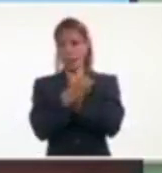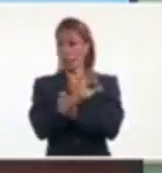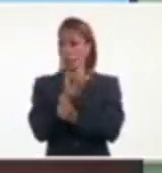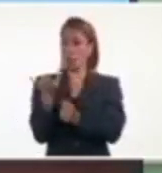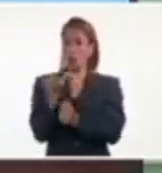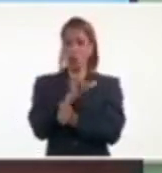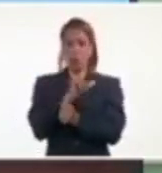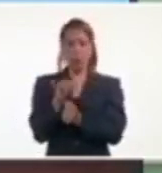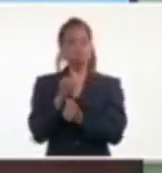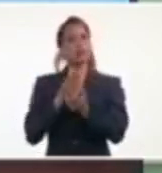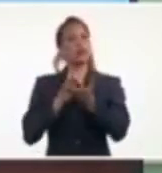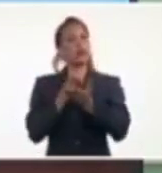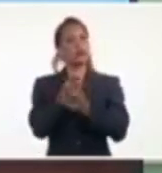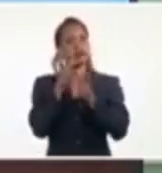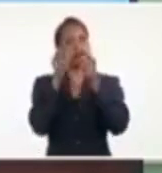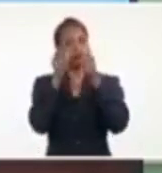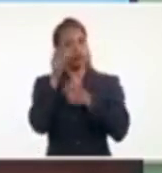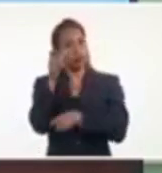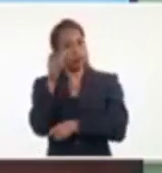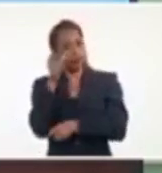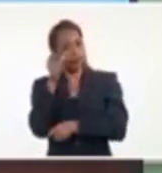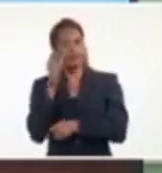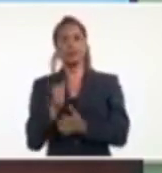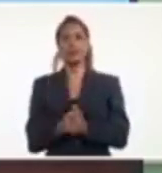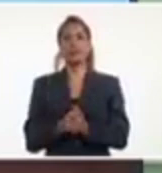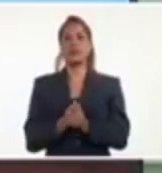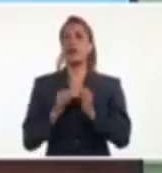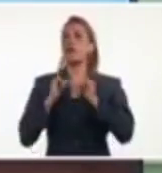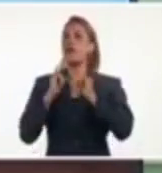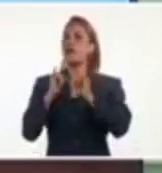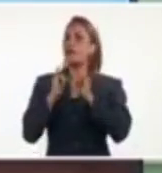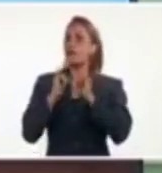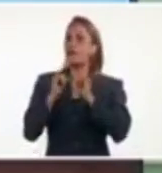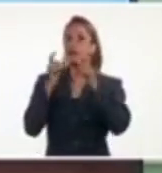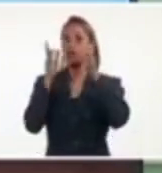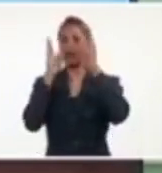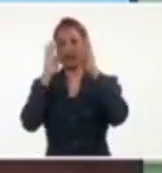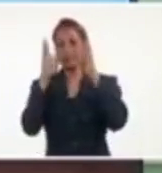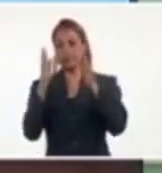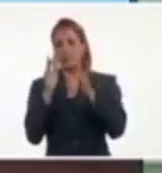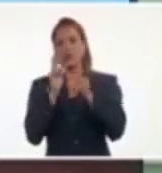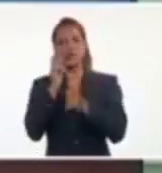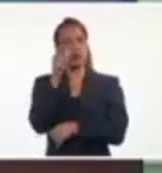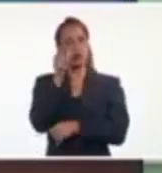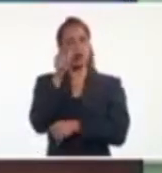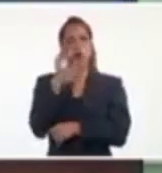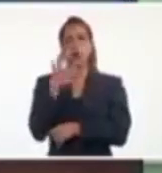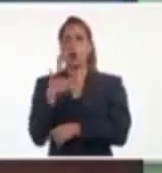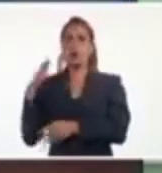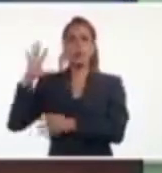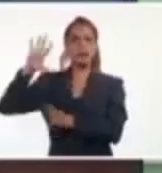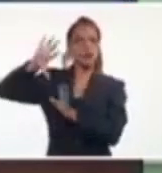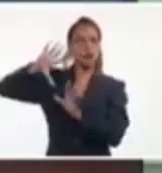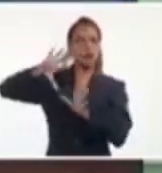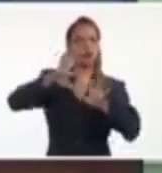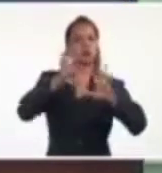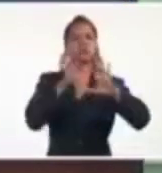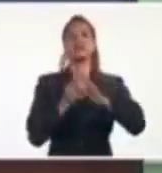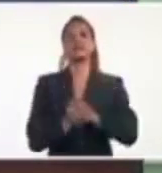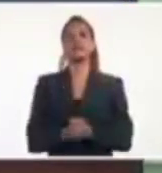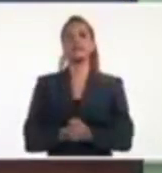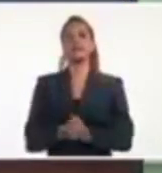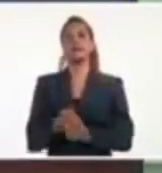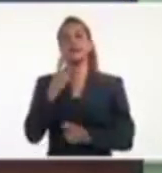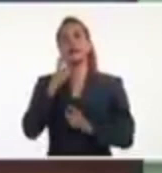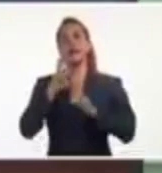Por lo tanto, hay que seguir la información acerca de la evolución de esta tormenta tropical. Bueno, aquí tenemos